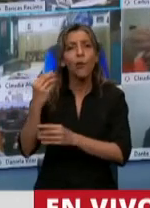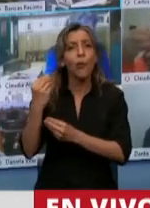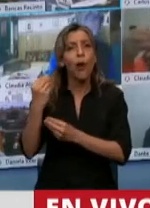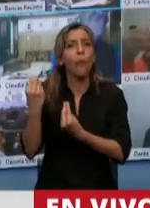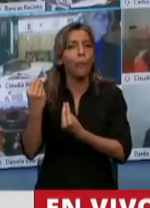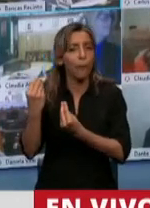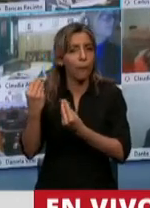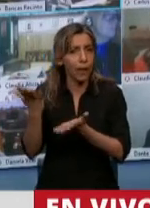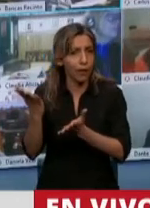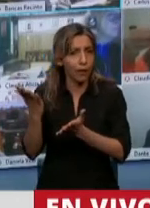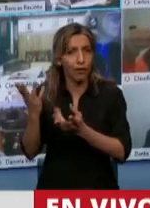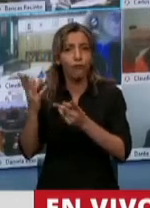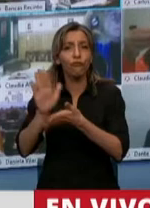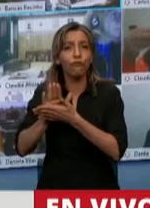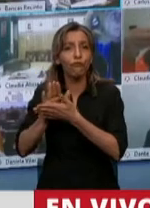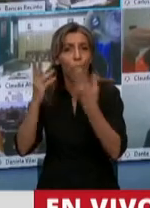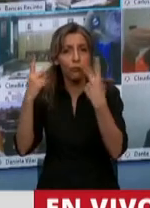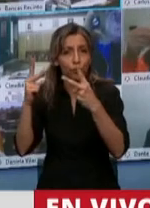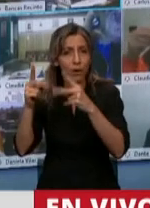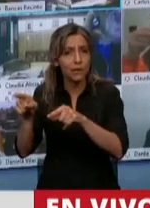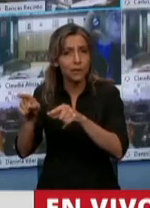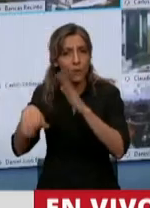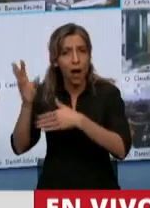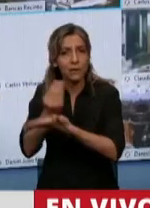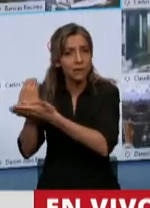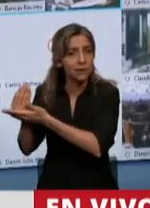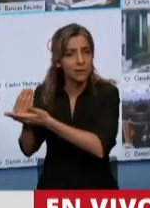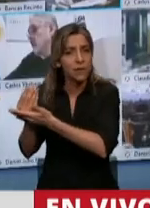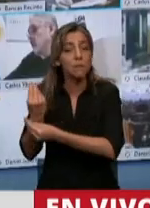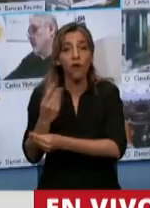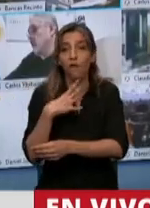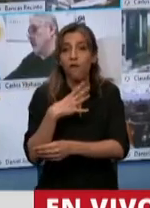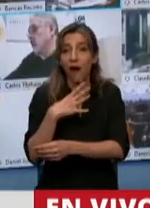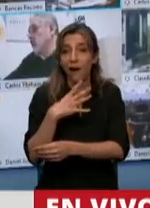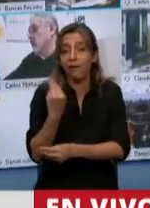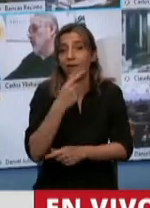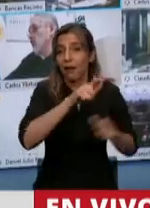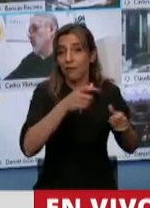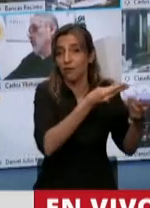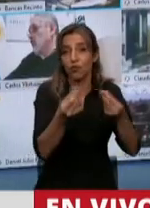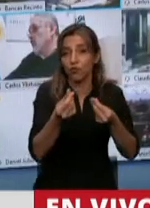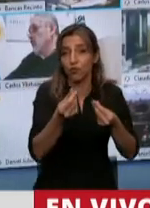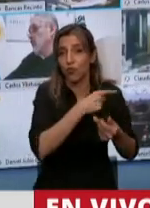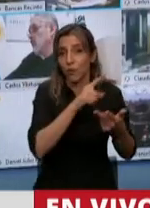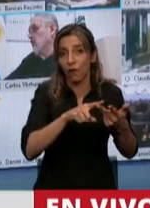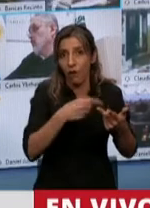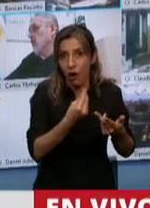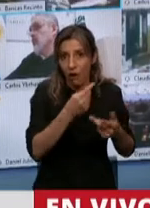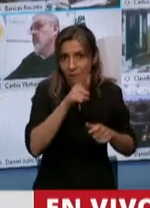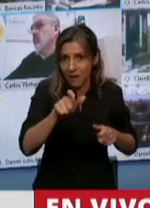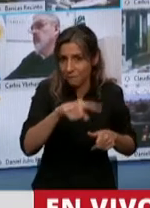económica hay que escuchar también a los trabajadores y también a los consumidores. ¿Por qué hablo de esto? Porque